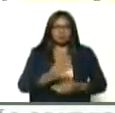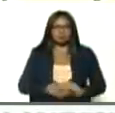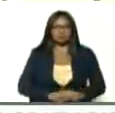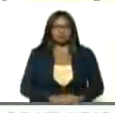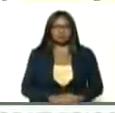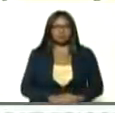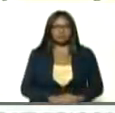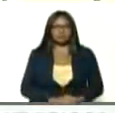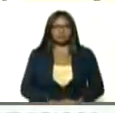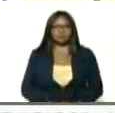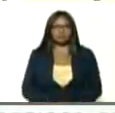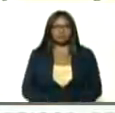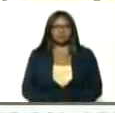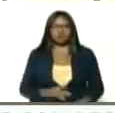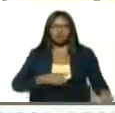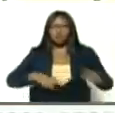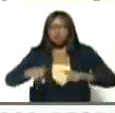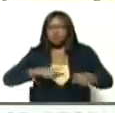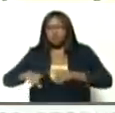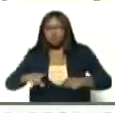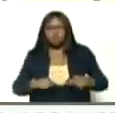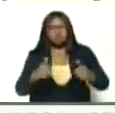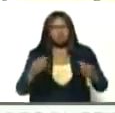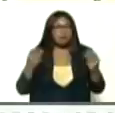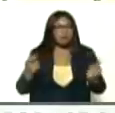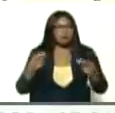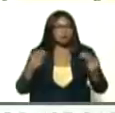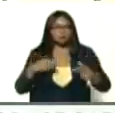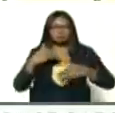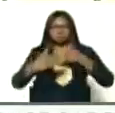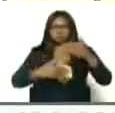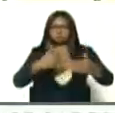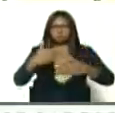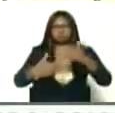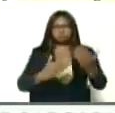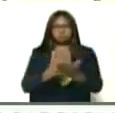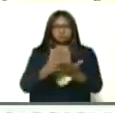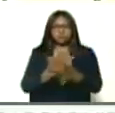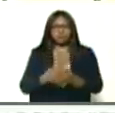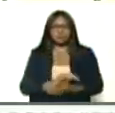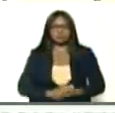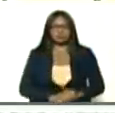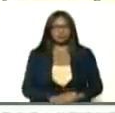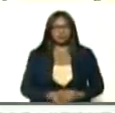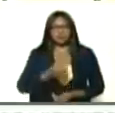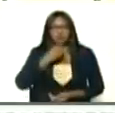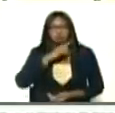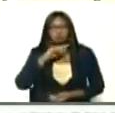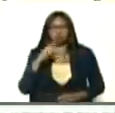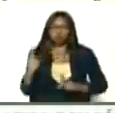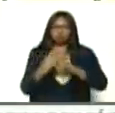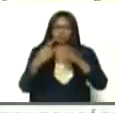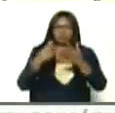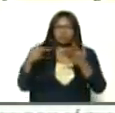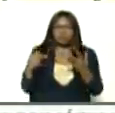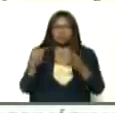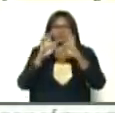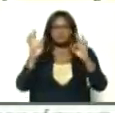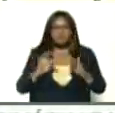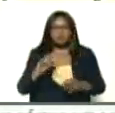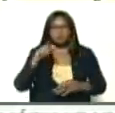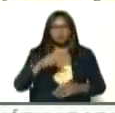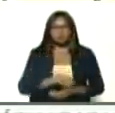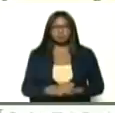de coordinación, de acción permanente, y bueno, hemos enfrentado diversas circunstancias,